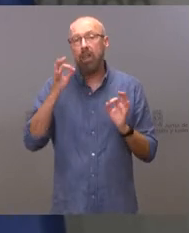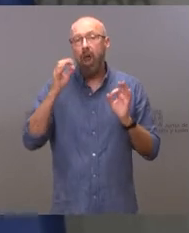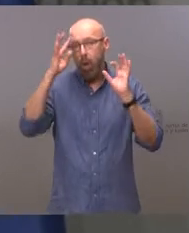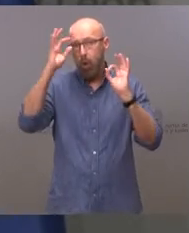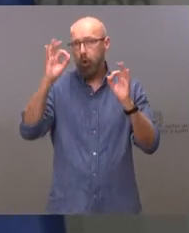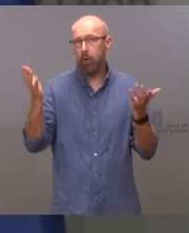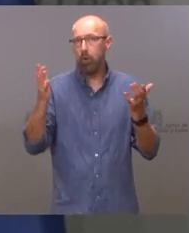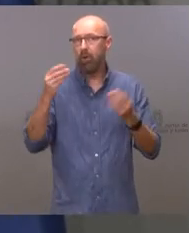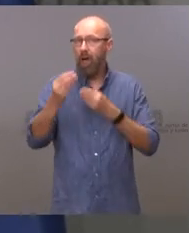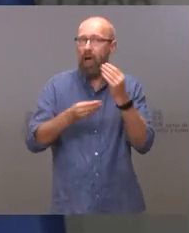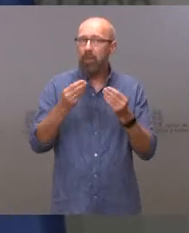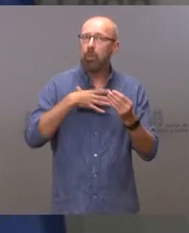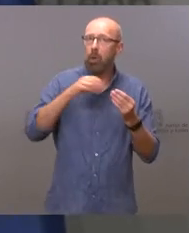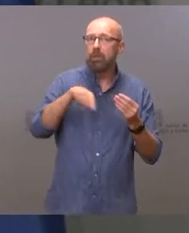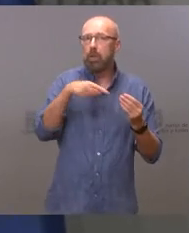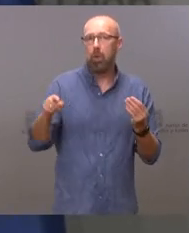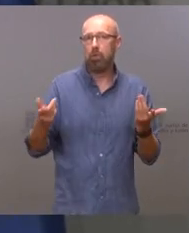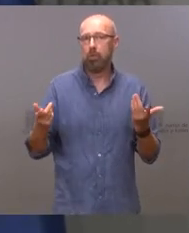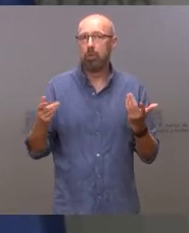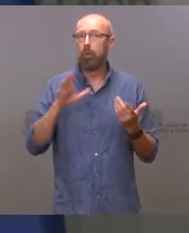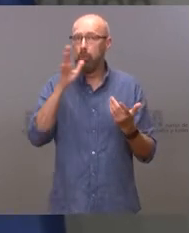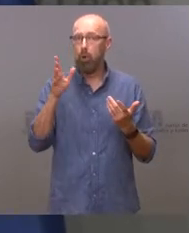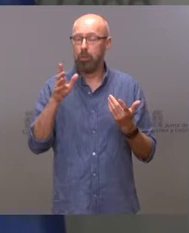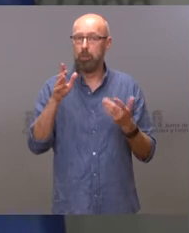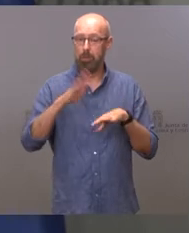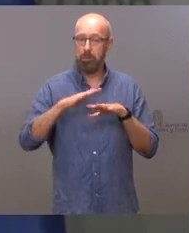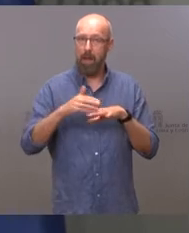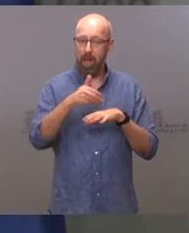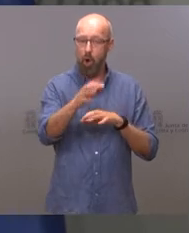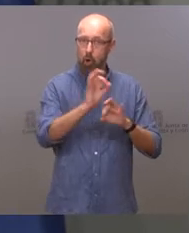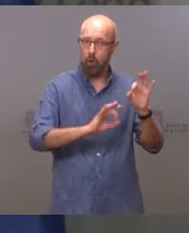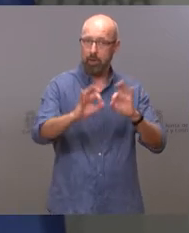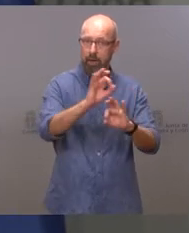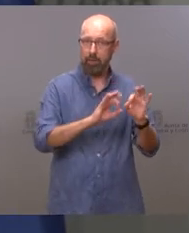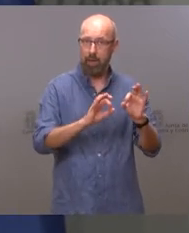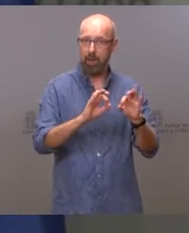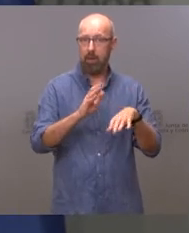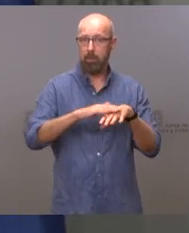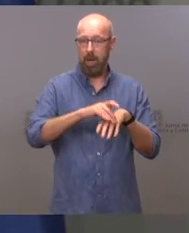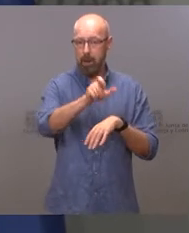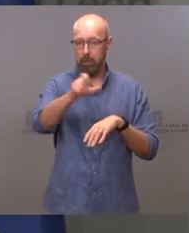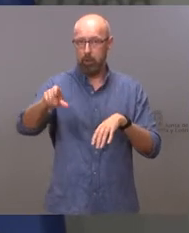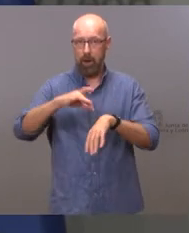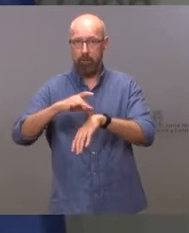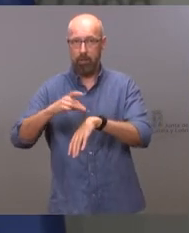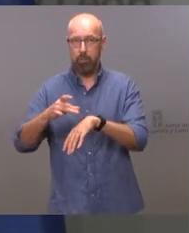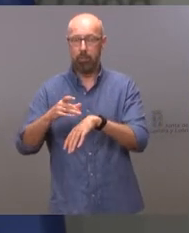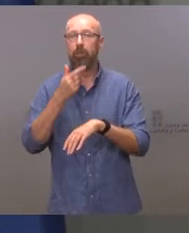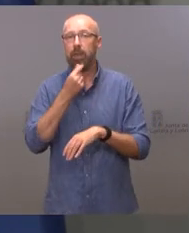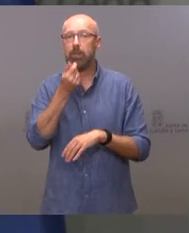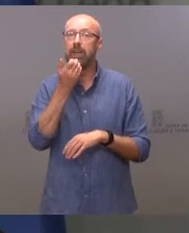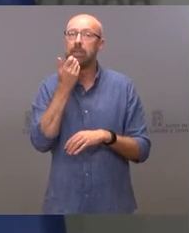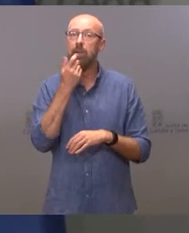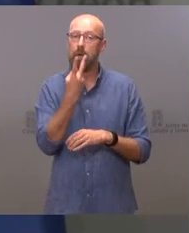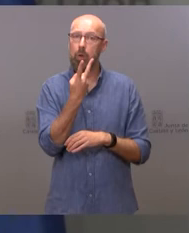si esto se puede hacer o no, porque desde el punto de vista, insisto, de la logística, y también para los propios pacientes, es bastante más fácil hacerlo de una vez que